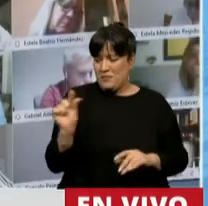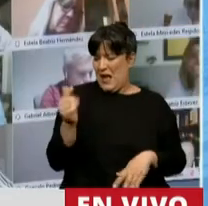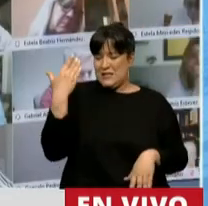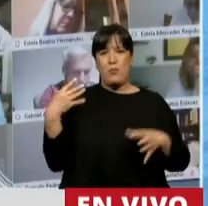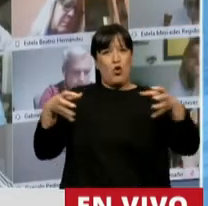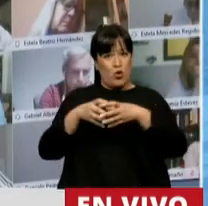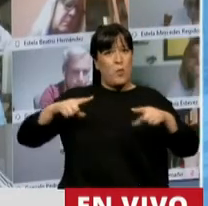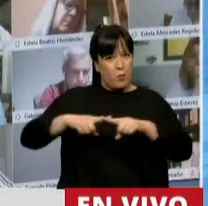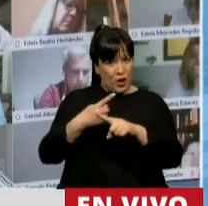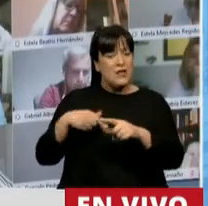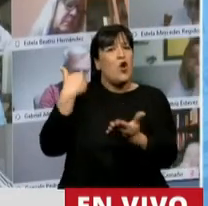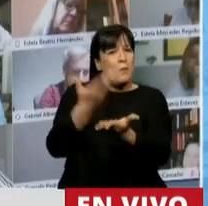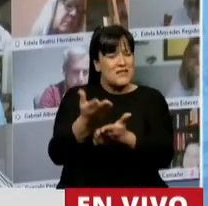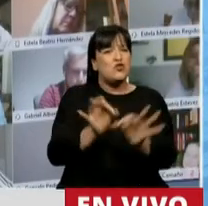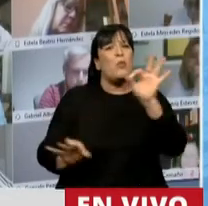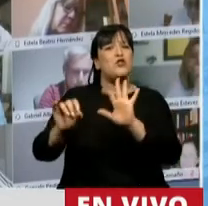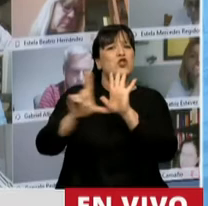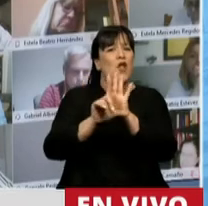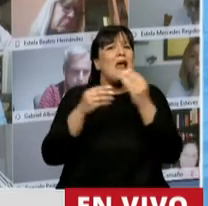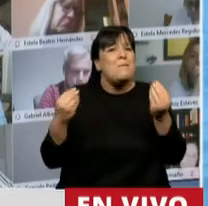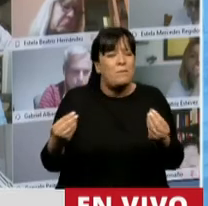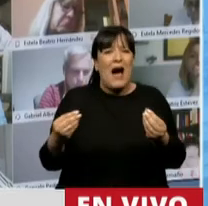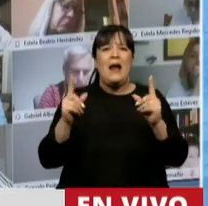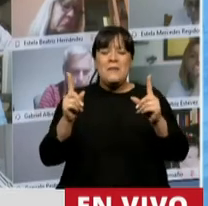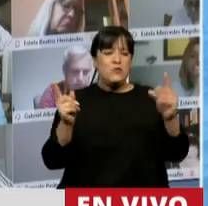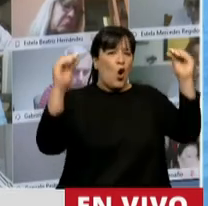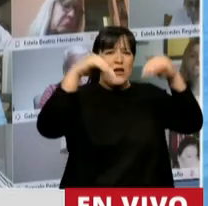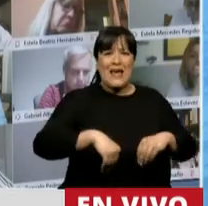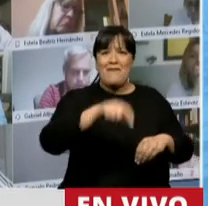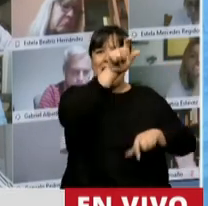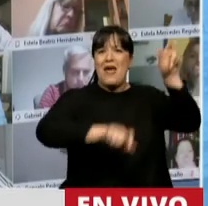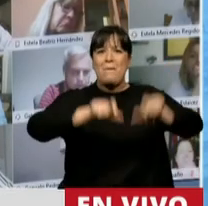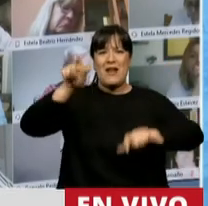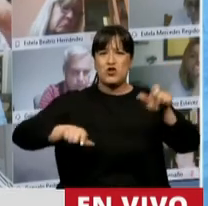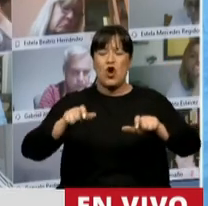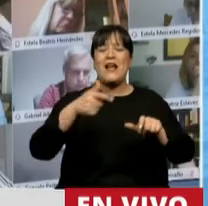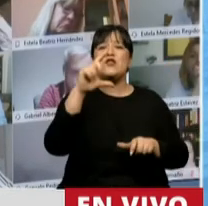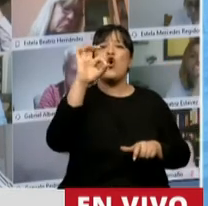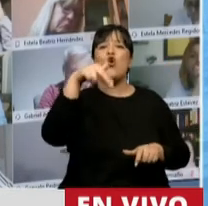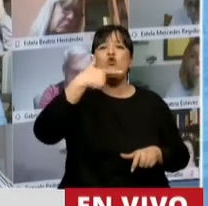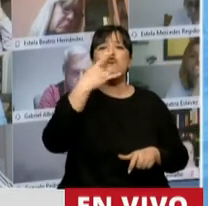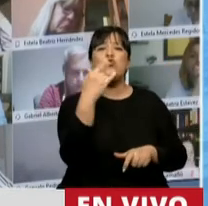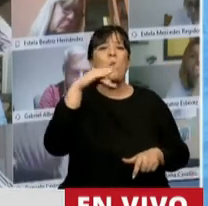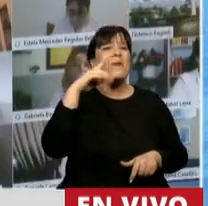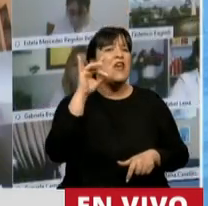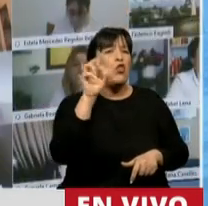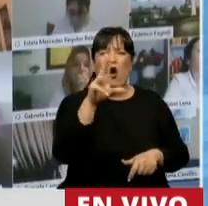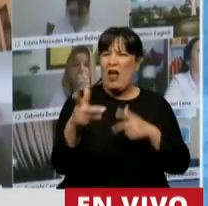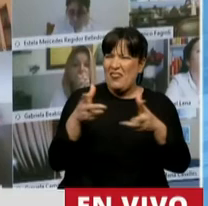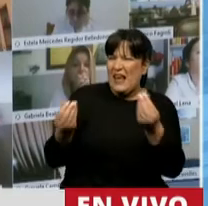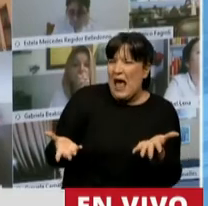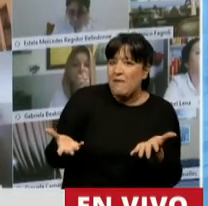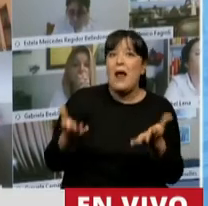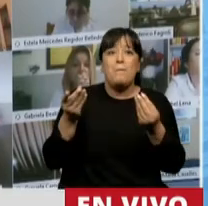interbloque un proyecto de ley para que se regule la quiebra del consumidor. Dice, ¿pero qué está hablando Ramón? Sí, porque el